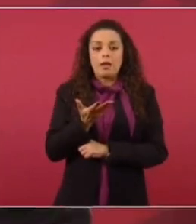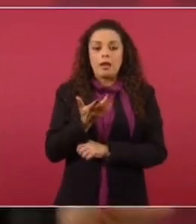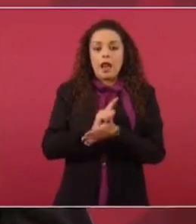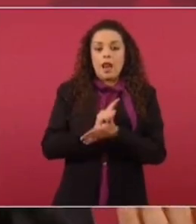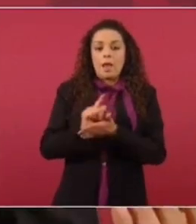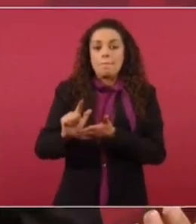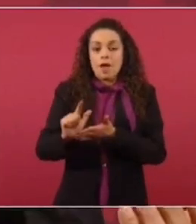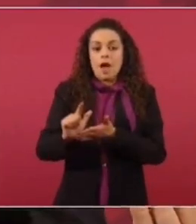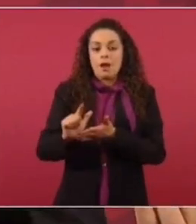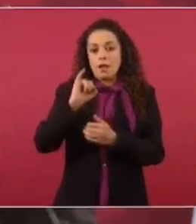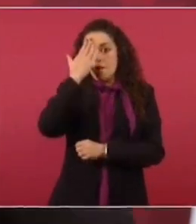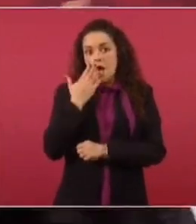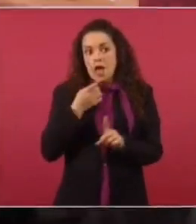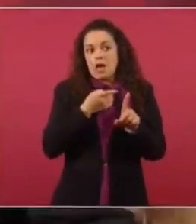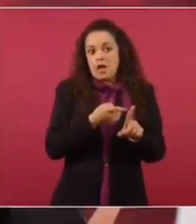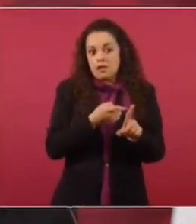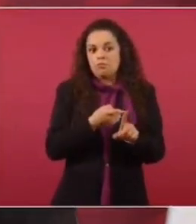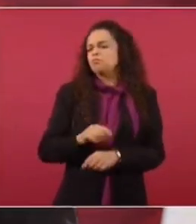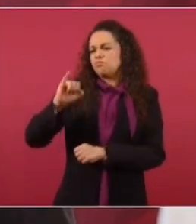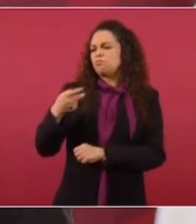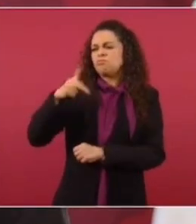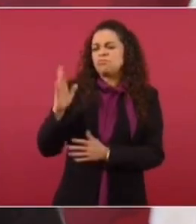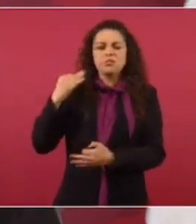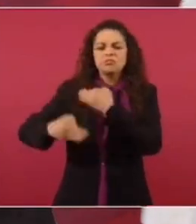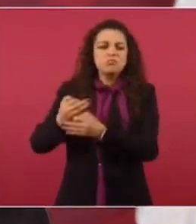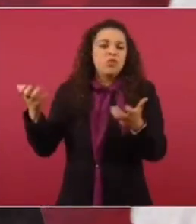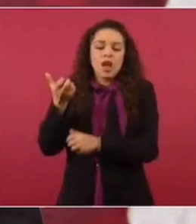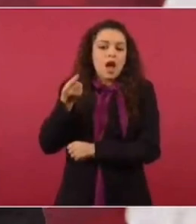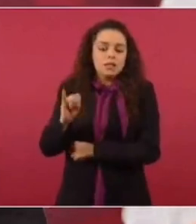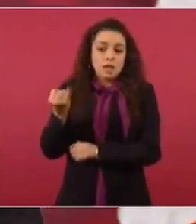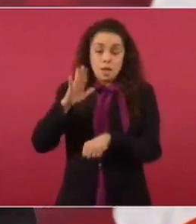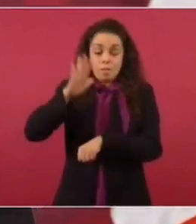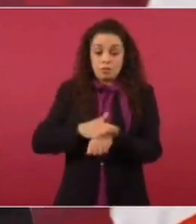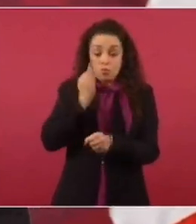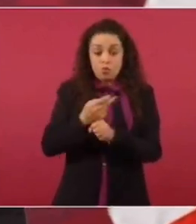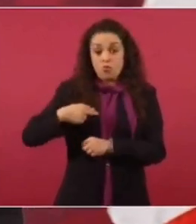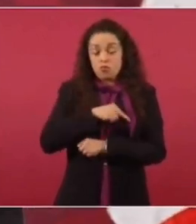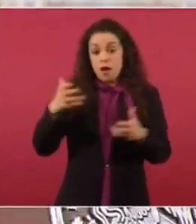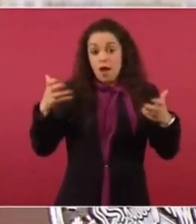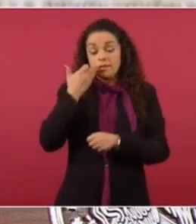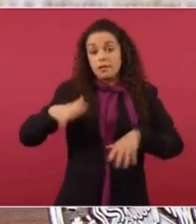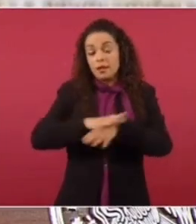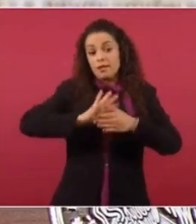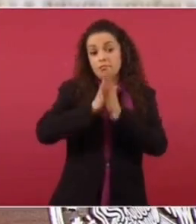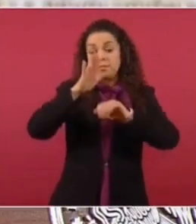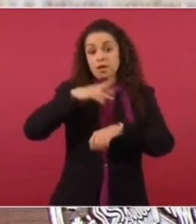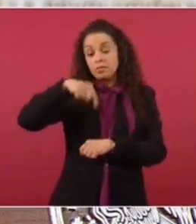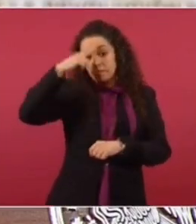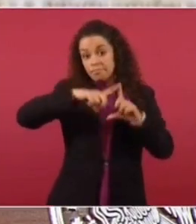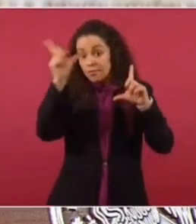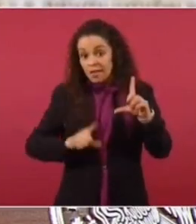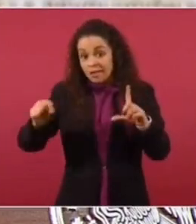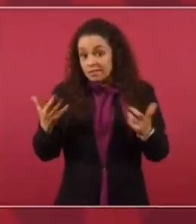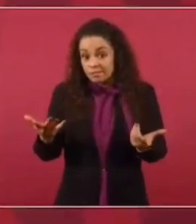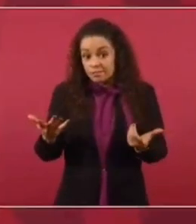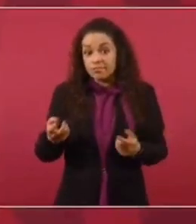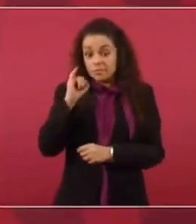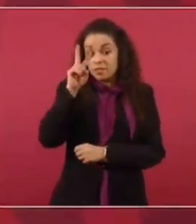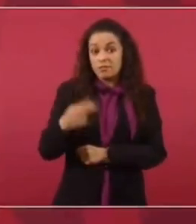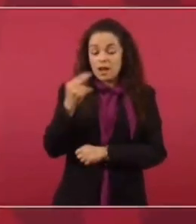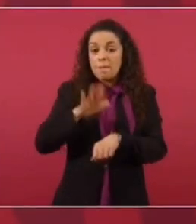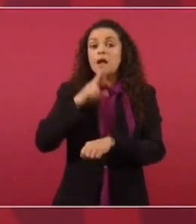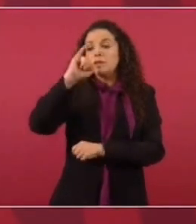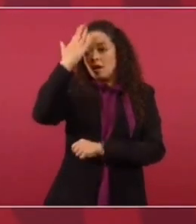lo tiene que hacer cualquier institución, y más en un proceso de transformación. Nosotros tenemos que tener cada vez mejor imagen